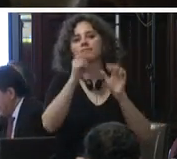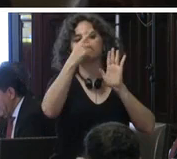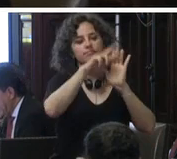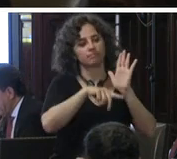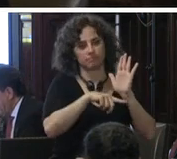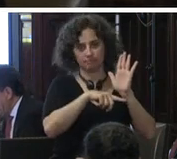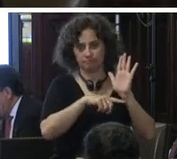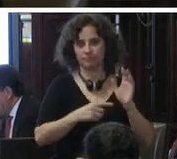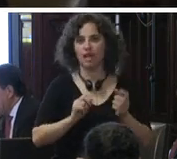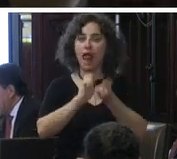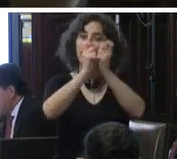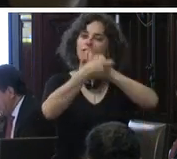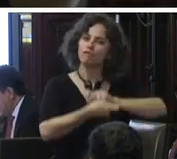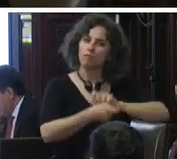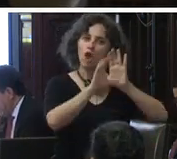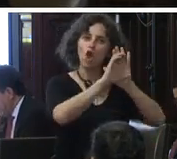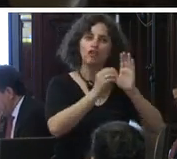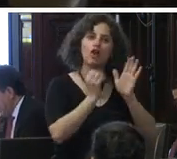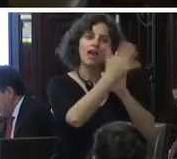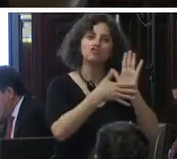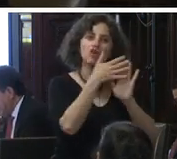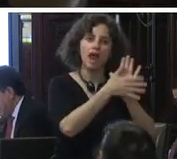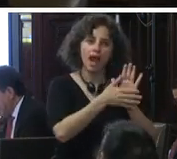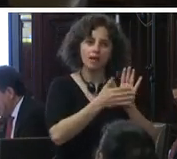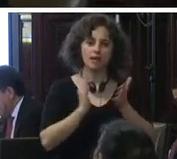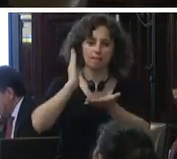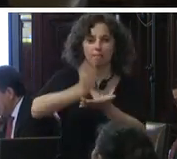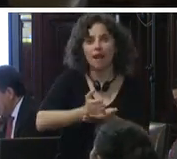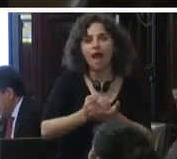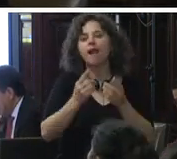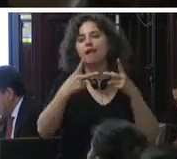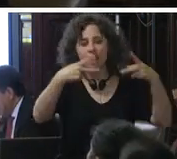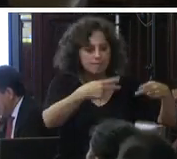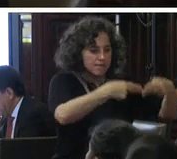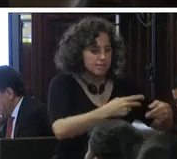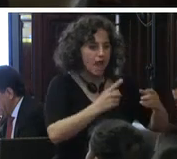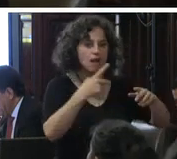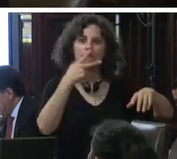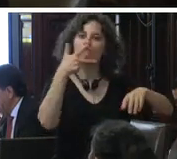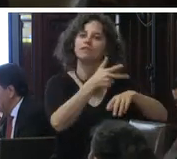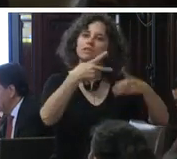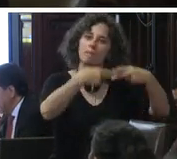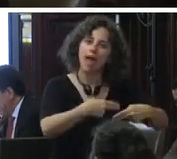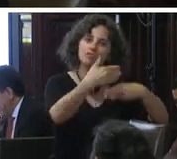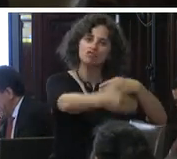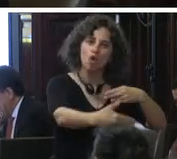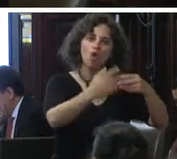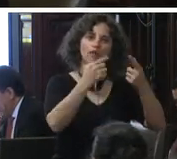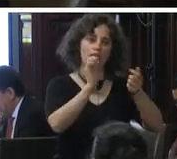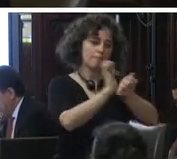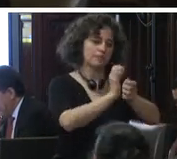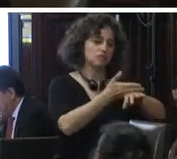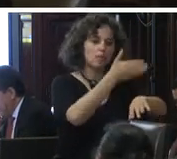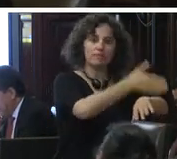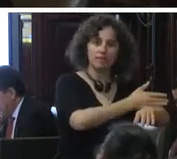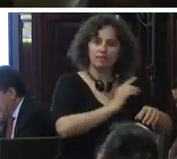la reforma al código nacional de procedimientos penales que limita estrictamente el plazo de la prisión preventiva oficiosa a dos